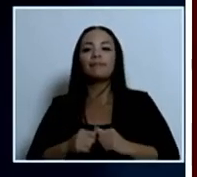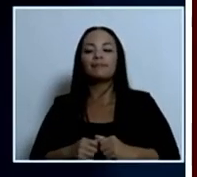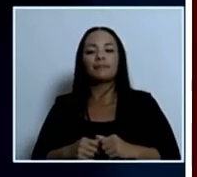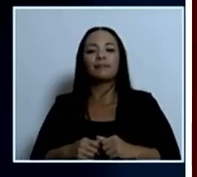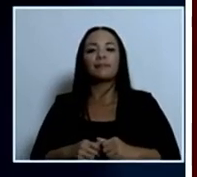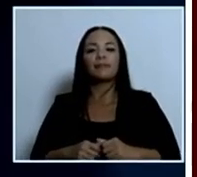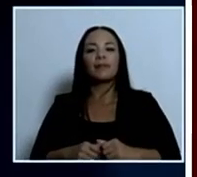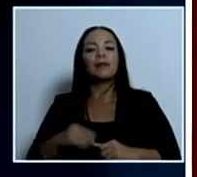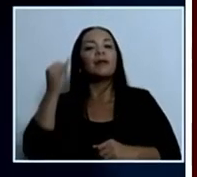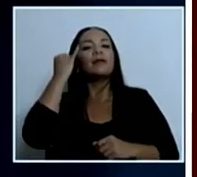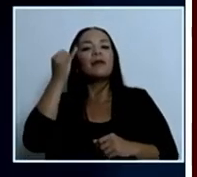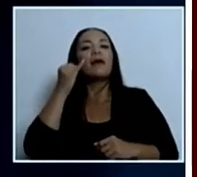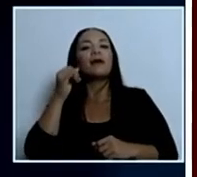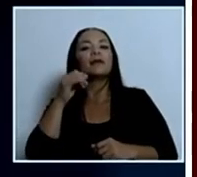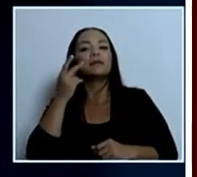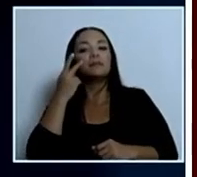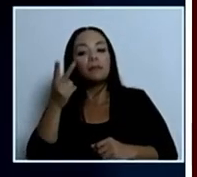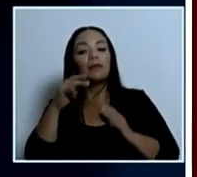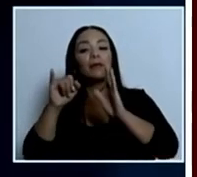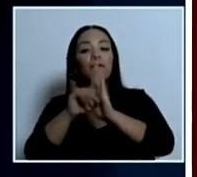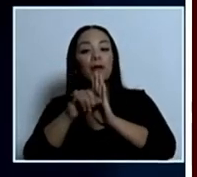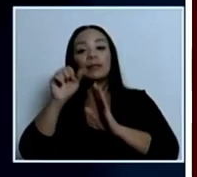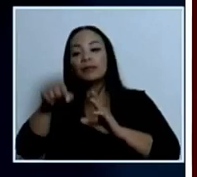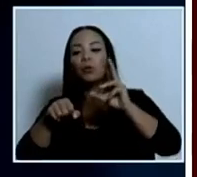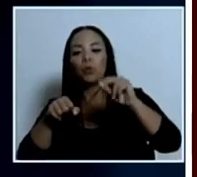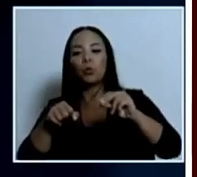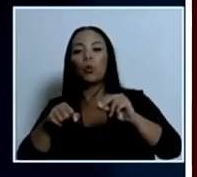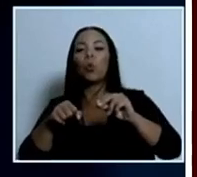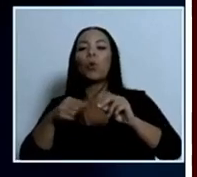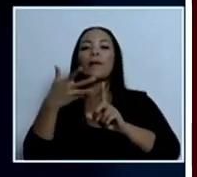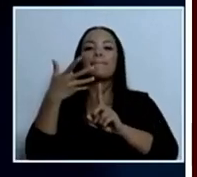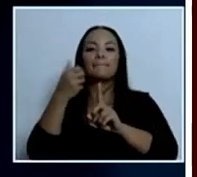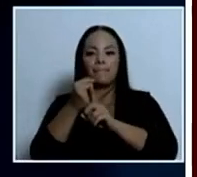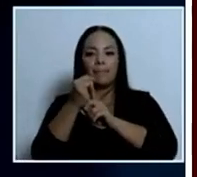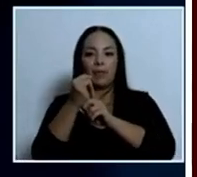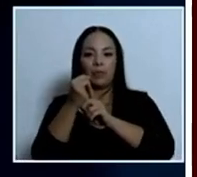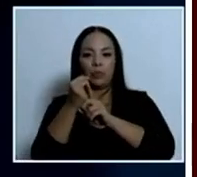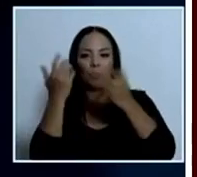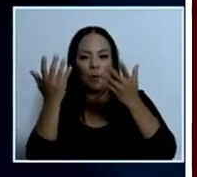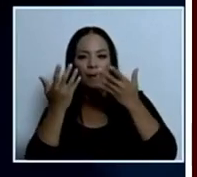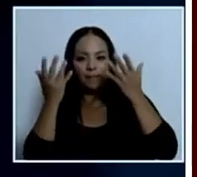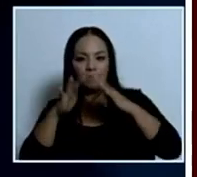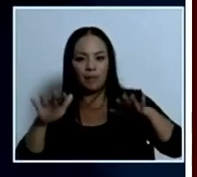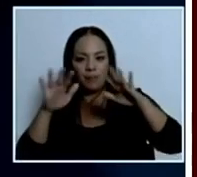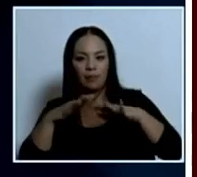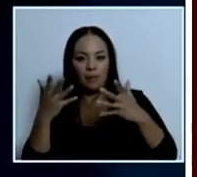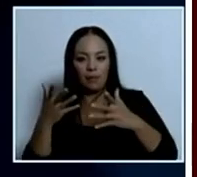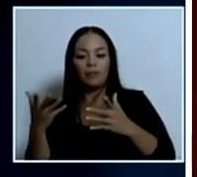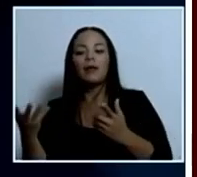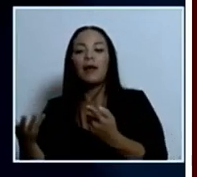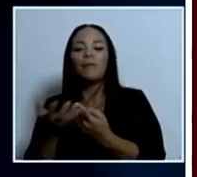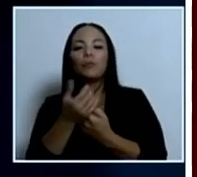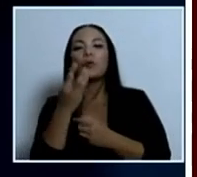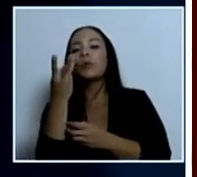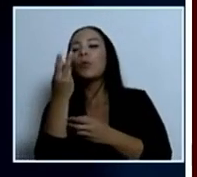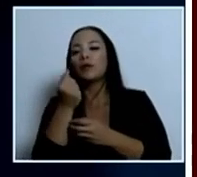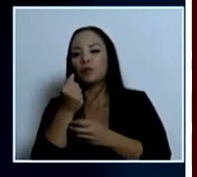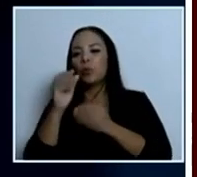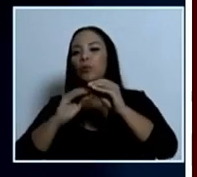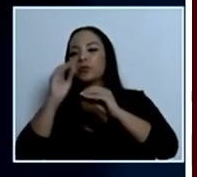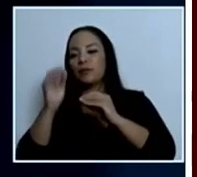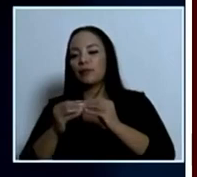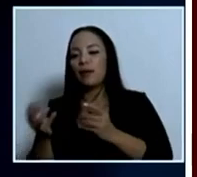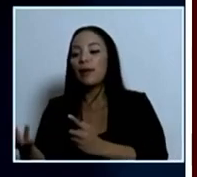decía el presidente si existe algún impacto ambiental o no en el porcentaje principalmente de captura ¿verdad? cuánto es el porcentaje de captura que no es